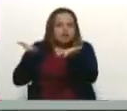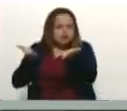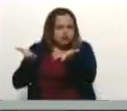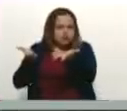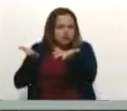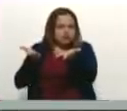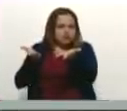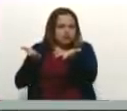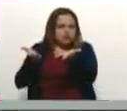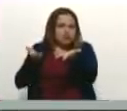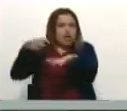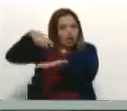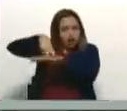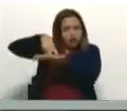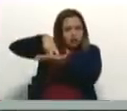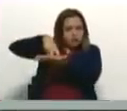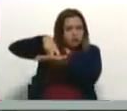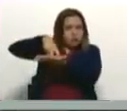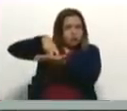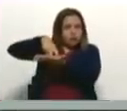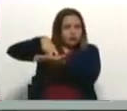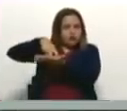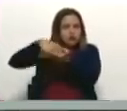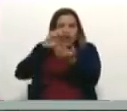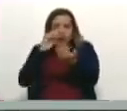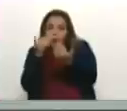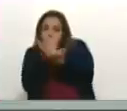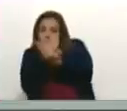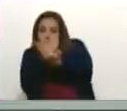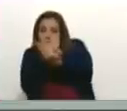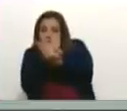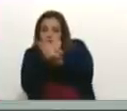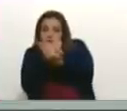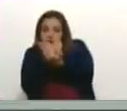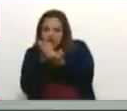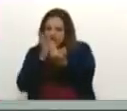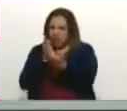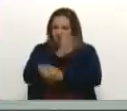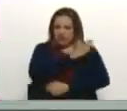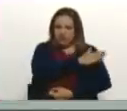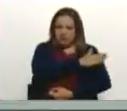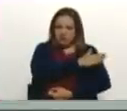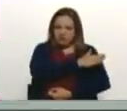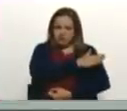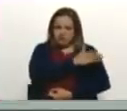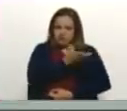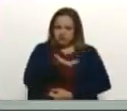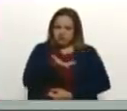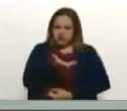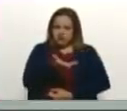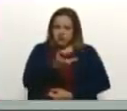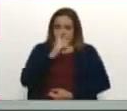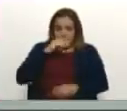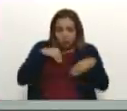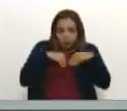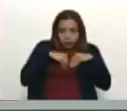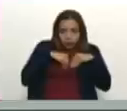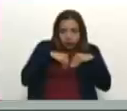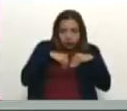¿Nos arrodillamos? ¿Nos escondemos? ¿Retrocedemos? ¿Nos achicopalamos?